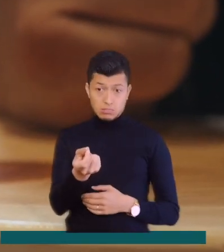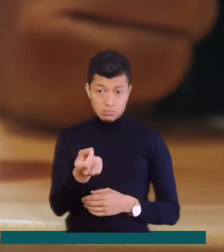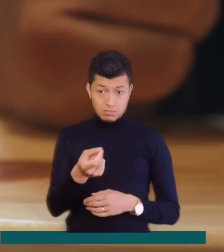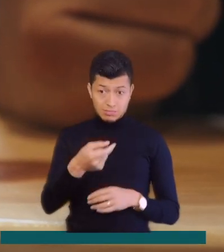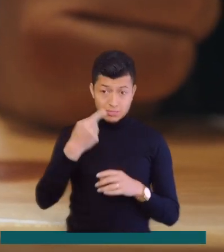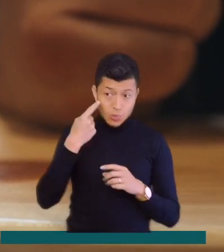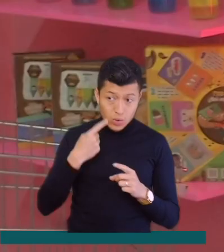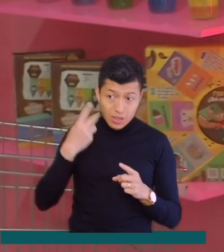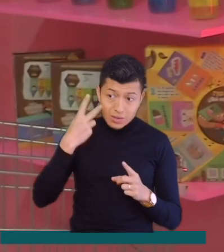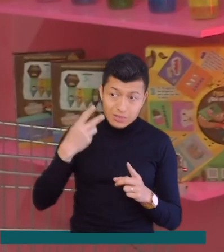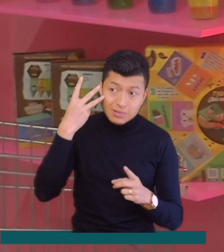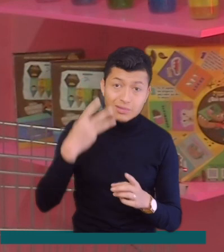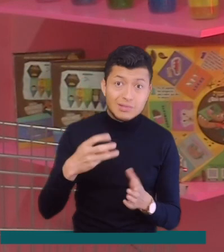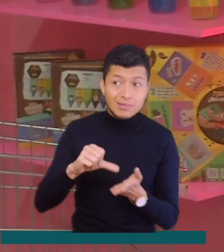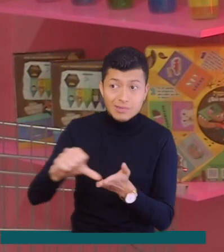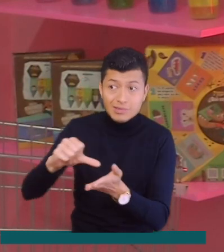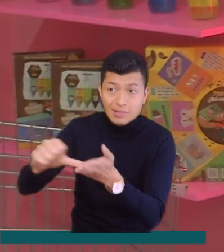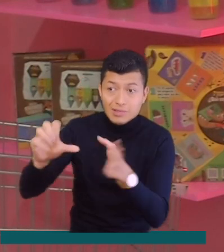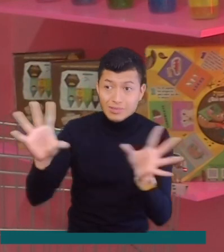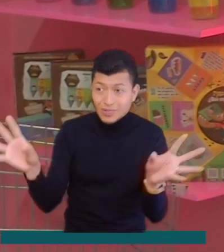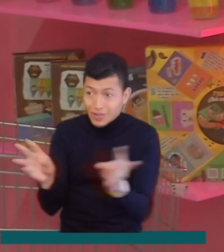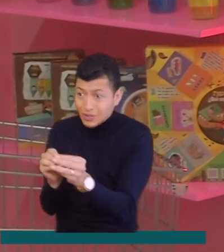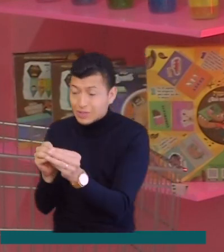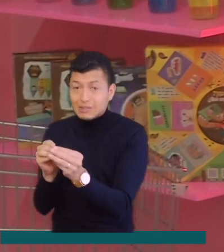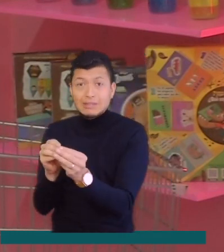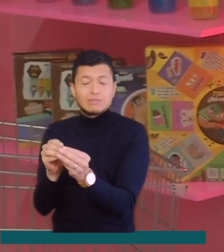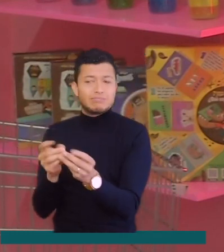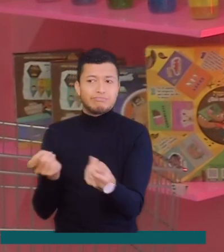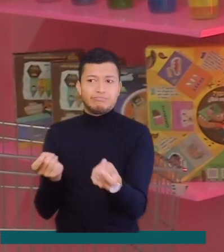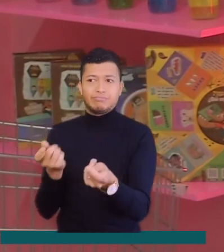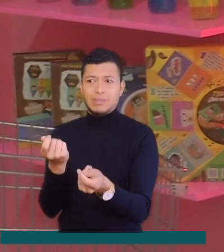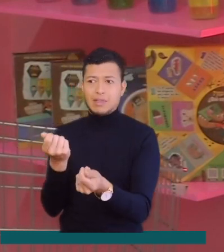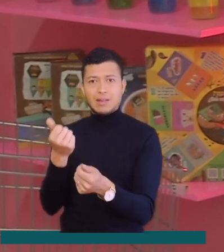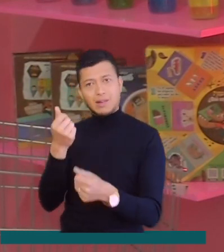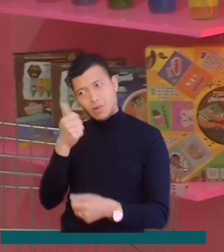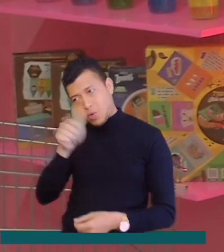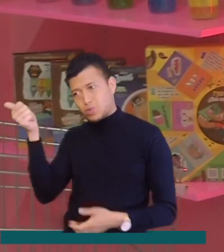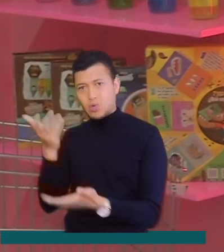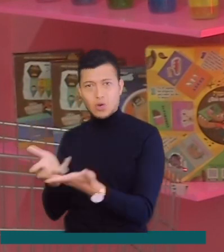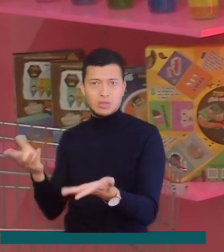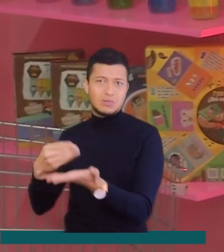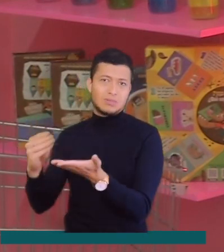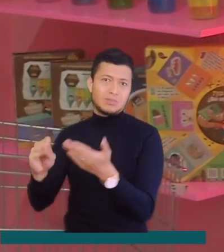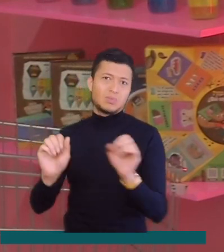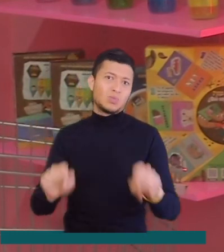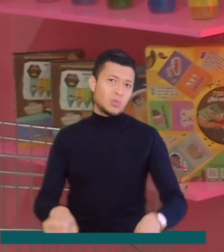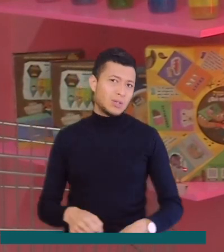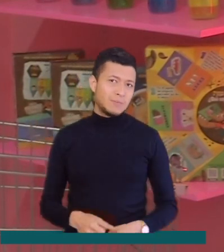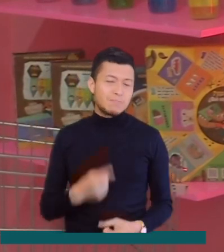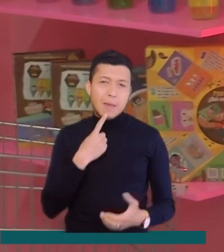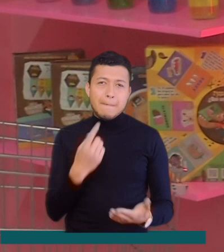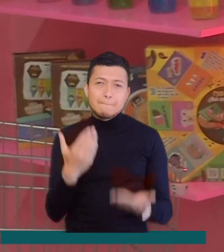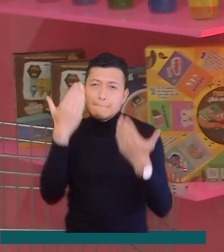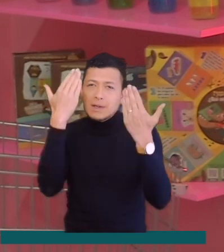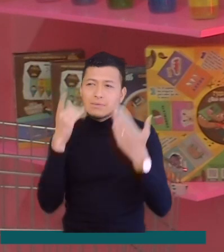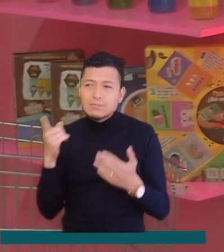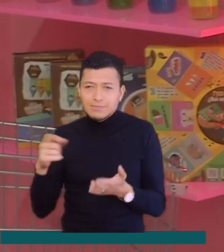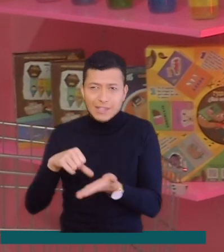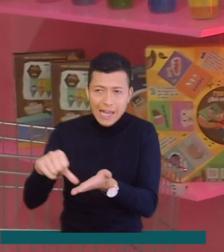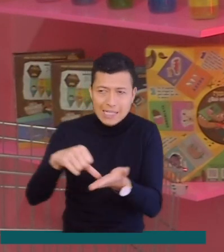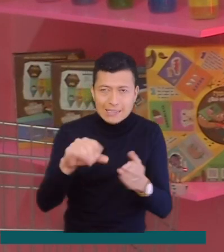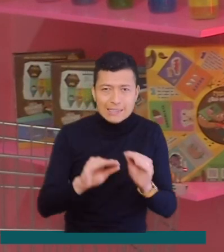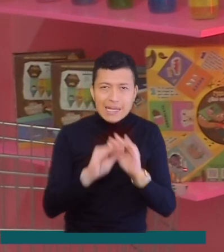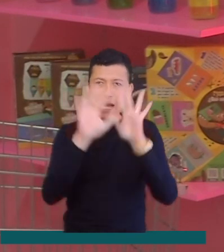pero si sumamos todo lo que gastamos, podemos tener un monto importante que hubiéramos utilizado en otra cosa. Para hablar sobre las ventajas de tener